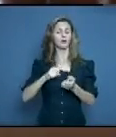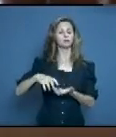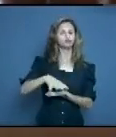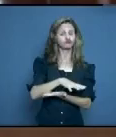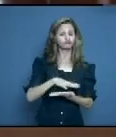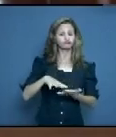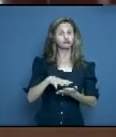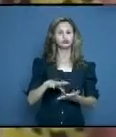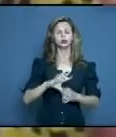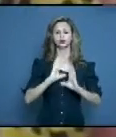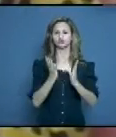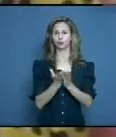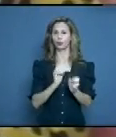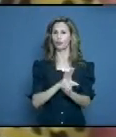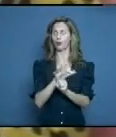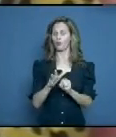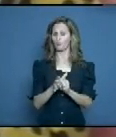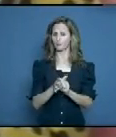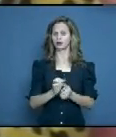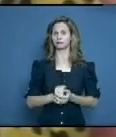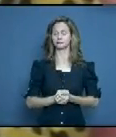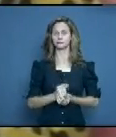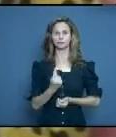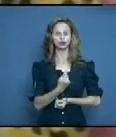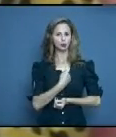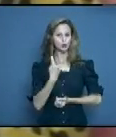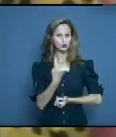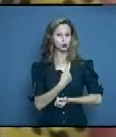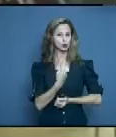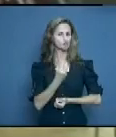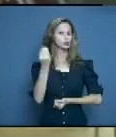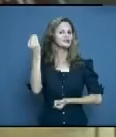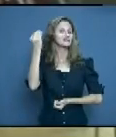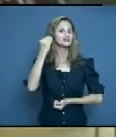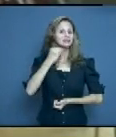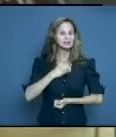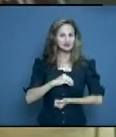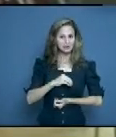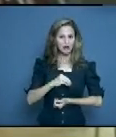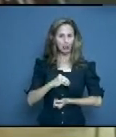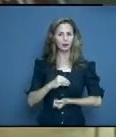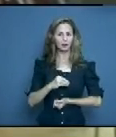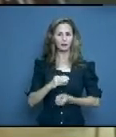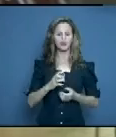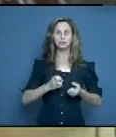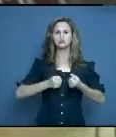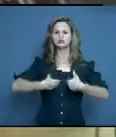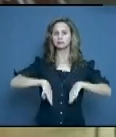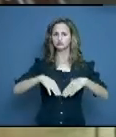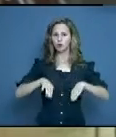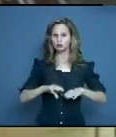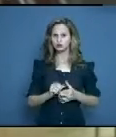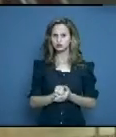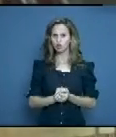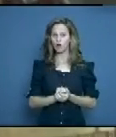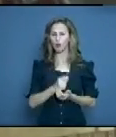y la infraestructura. Nosotros estamos convencidos y no hay ni un solo papel de esto que diga, se trabaja poco,